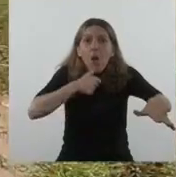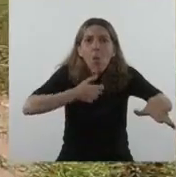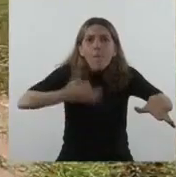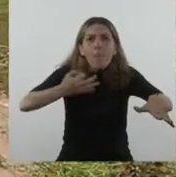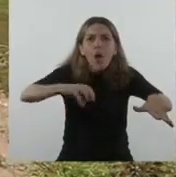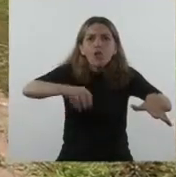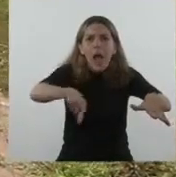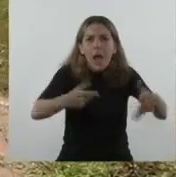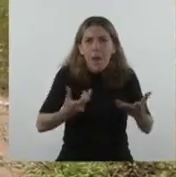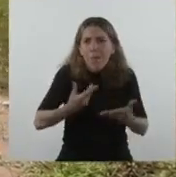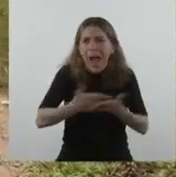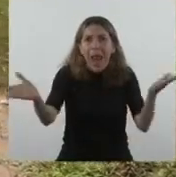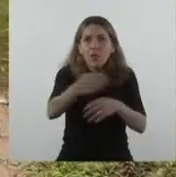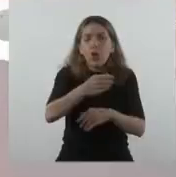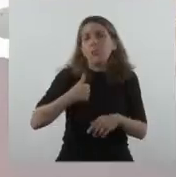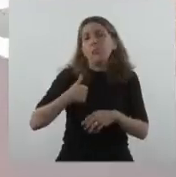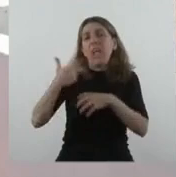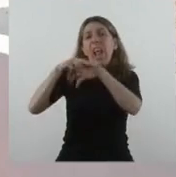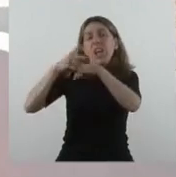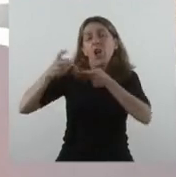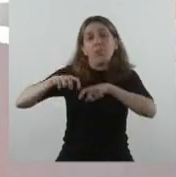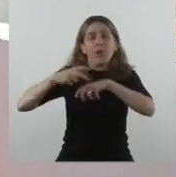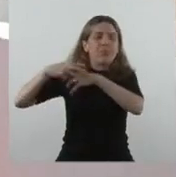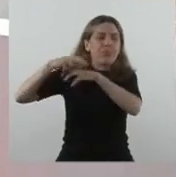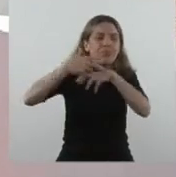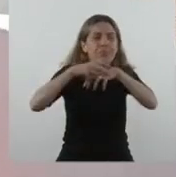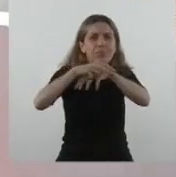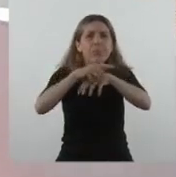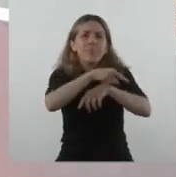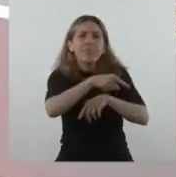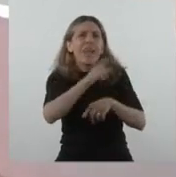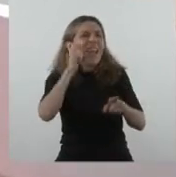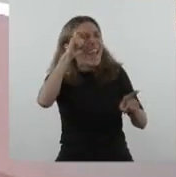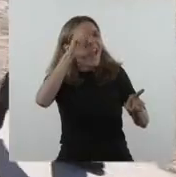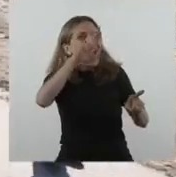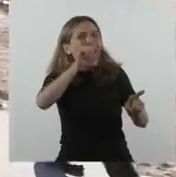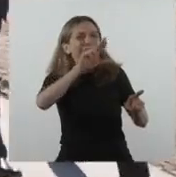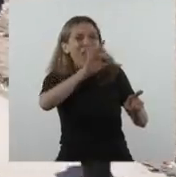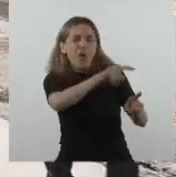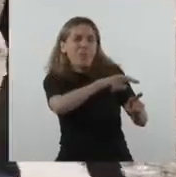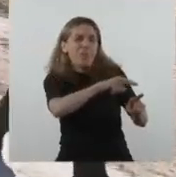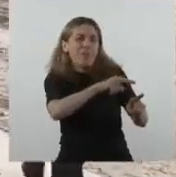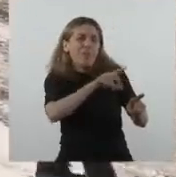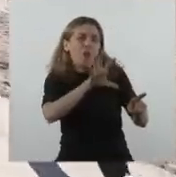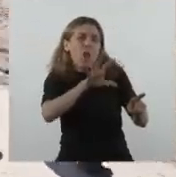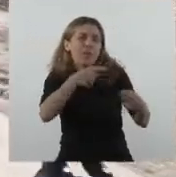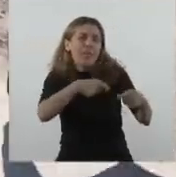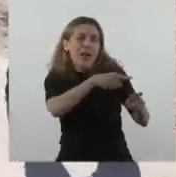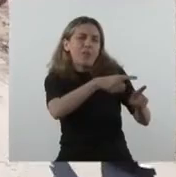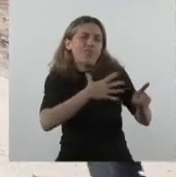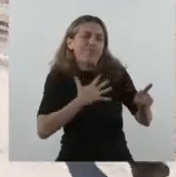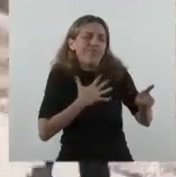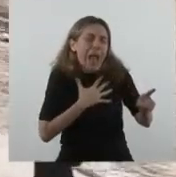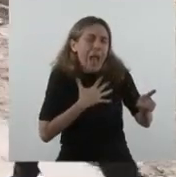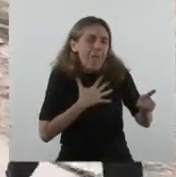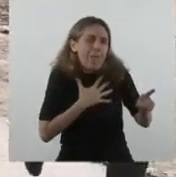Veníamos en el helicóptero y Gerardo, que ama su provincia como seguramente la aman muchos santiagueños,